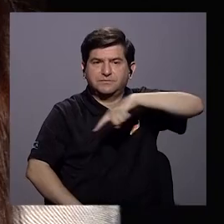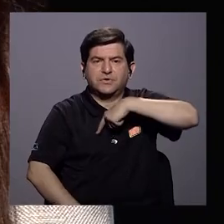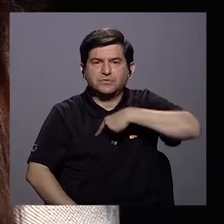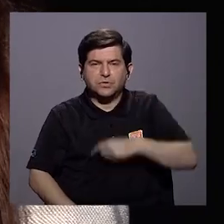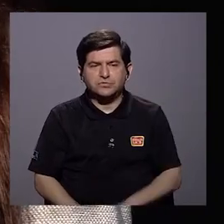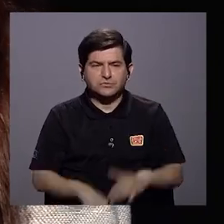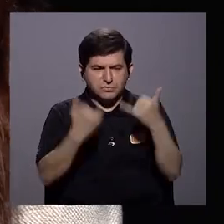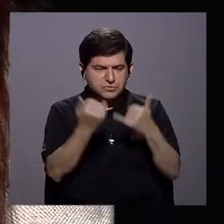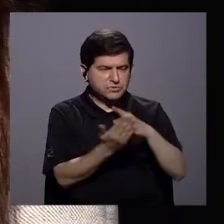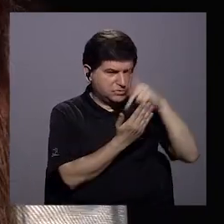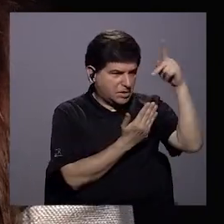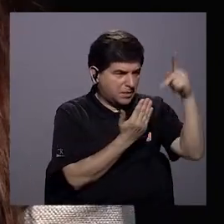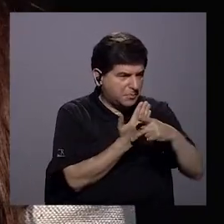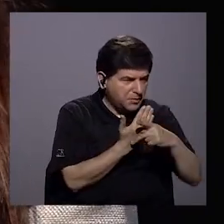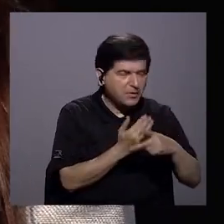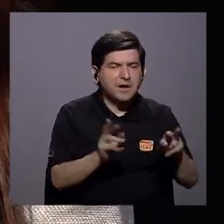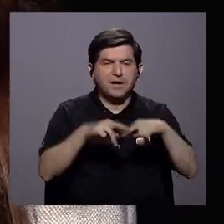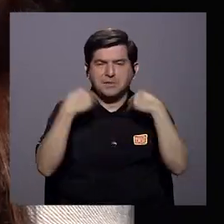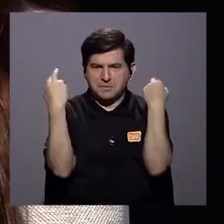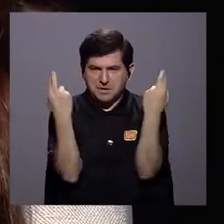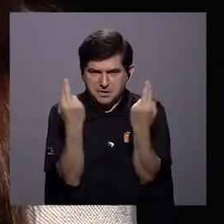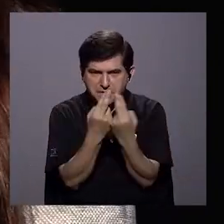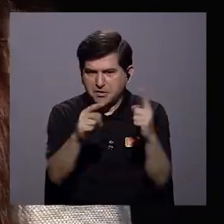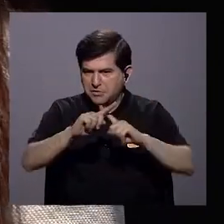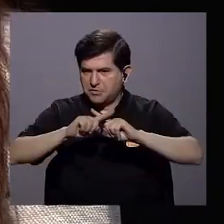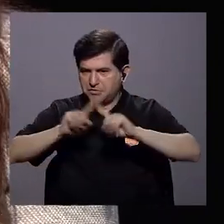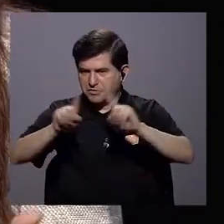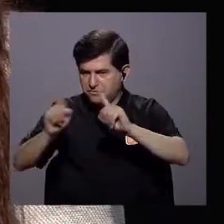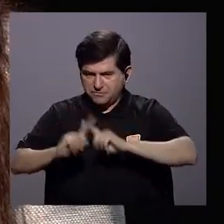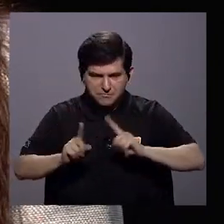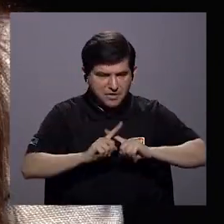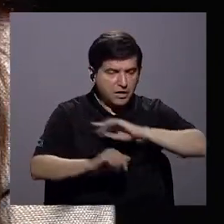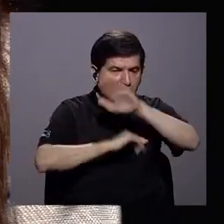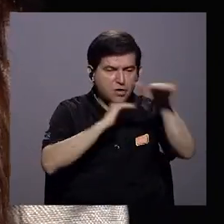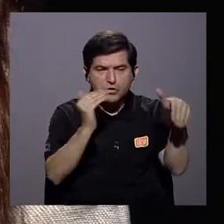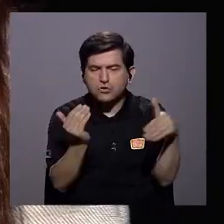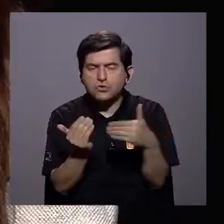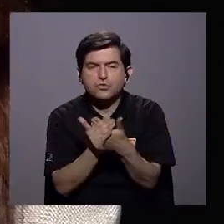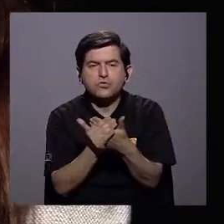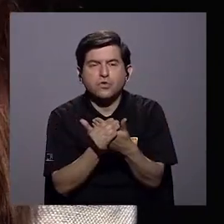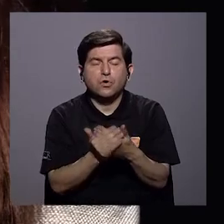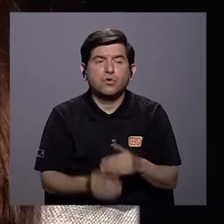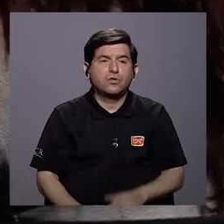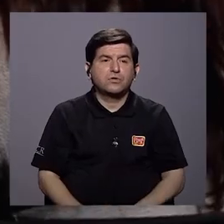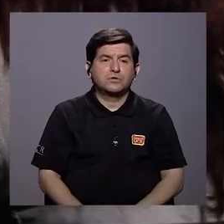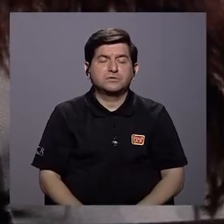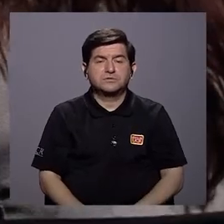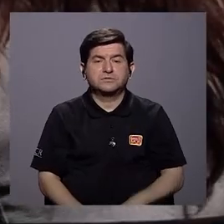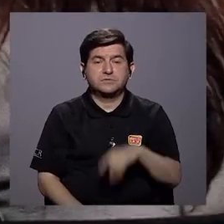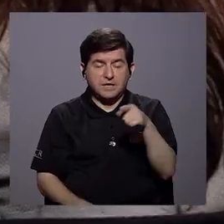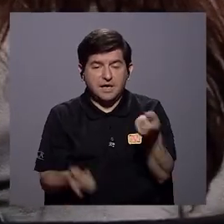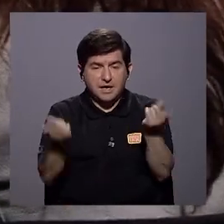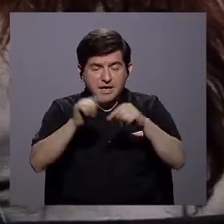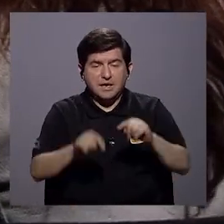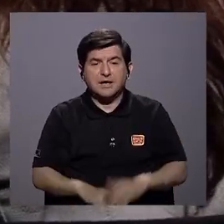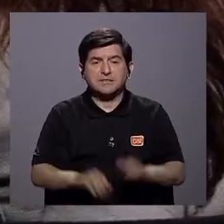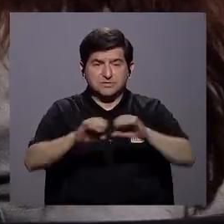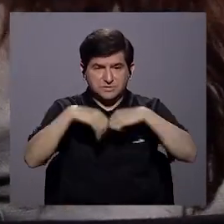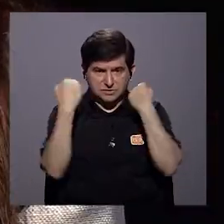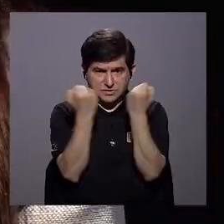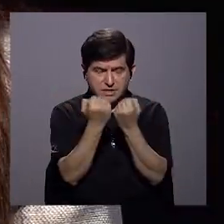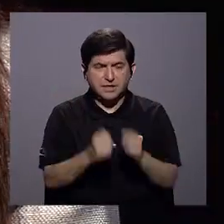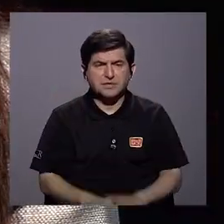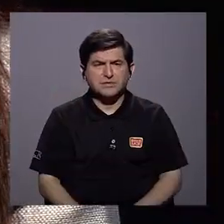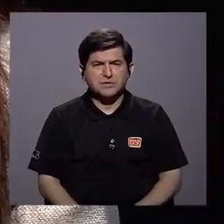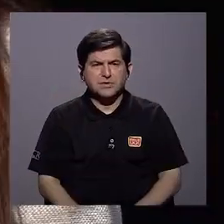programando y desarrollando reuniones. Yo diría que prácticamente con todas las, si no con todas las centrales sindicales. interés de los empresarios, verdaderamente?